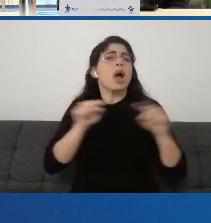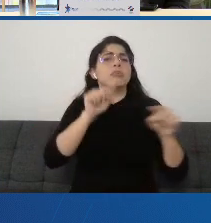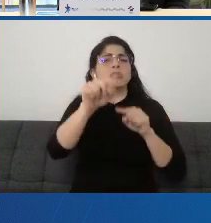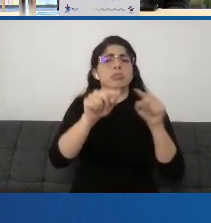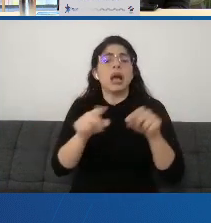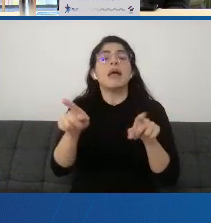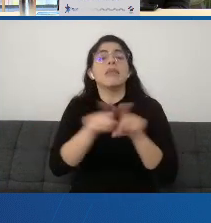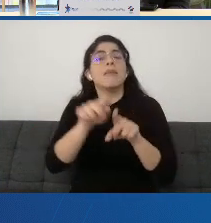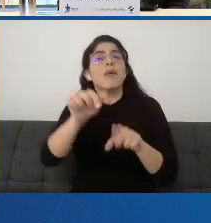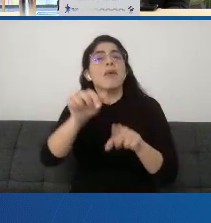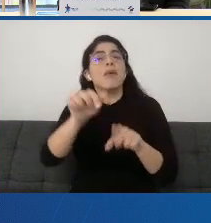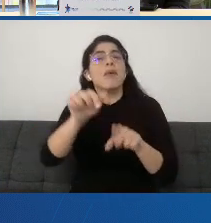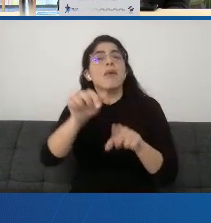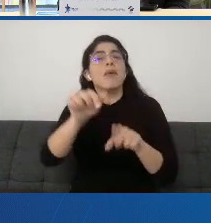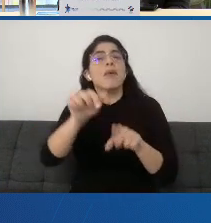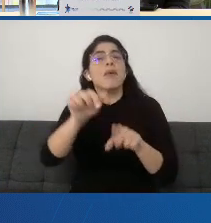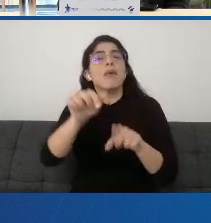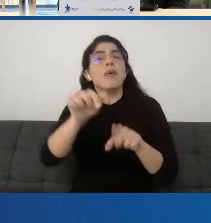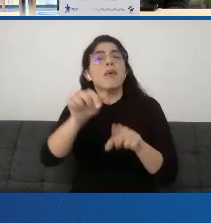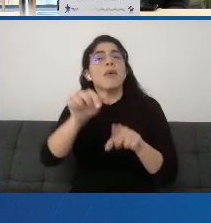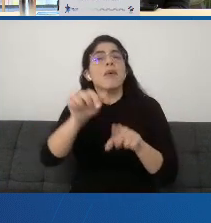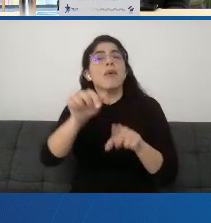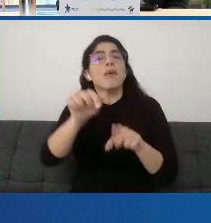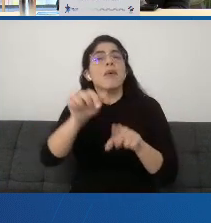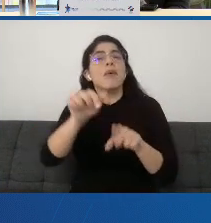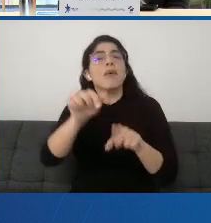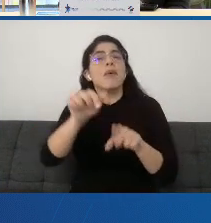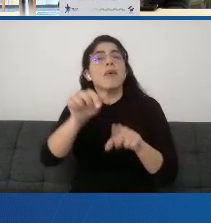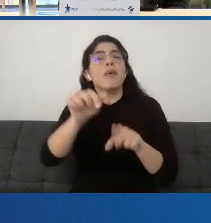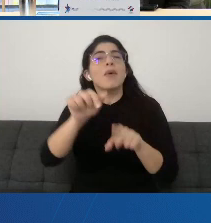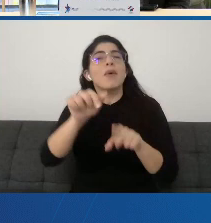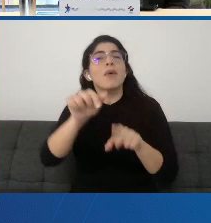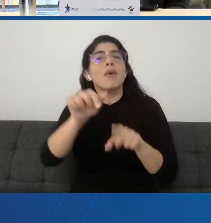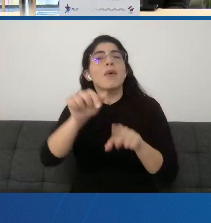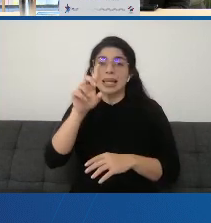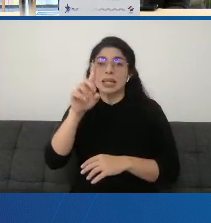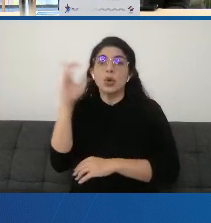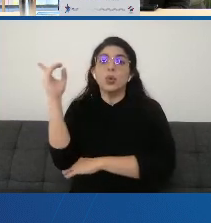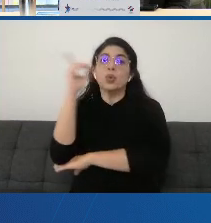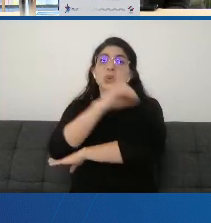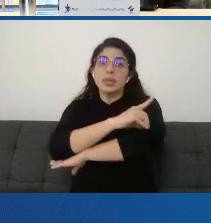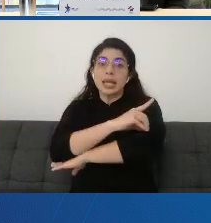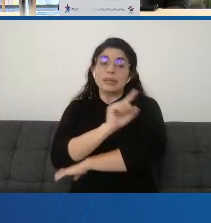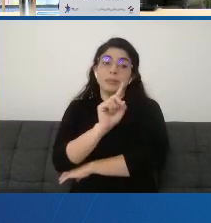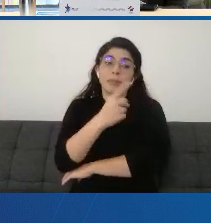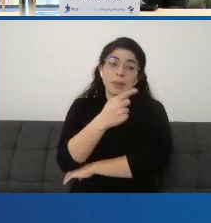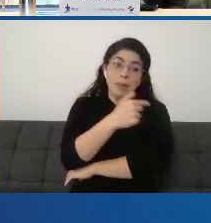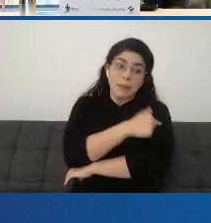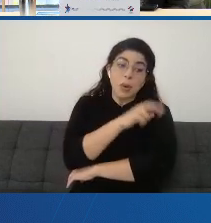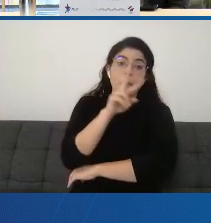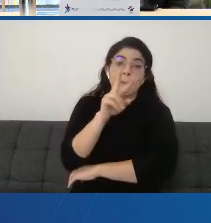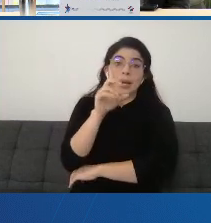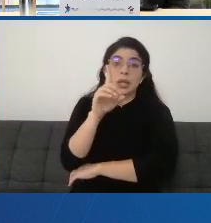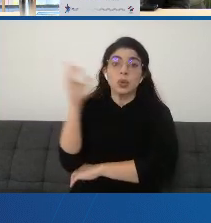la segunda dosis se pone a las tres semanas, a los veintiún días. Por lo menos lo más cerca que se pueda de esas, de esas fechas.